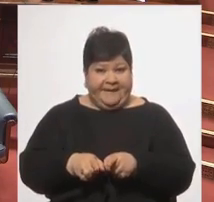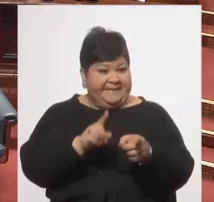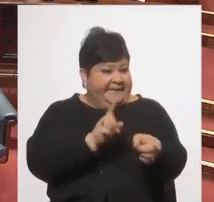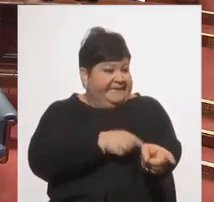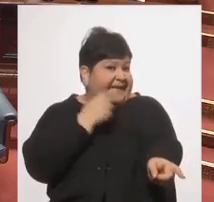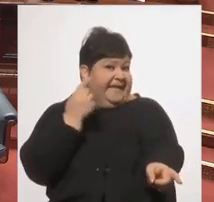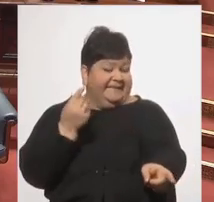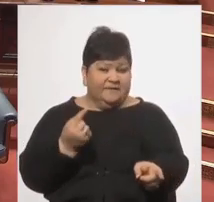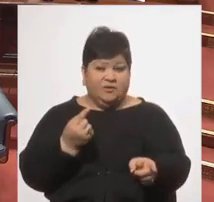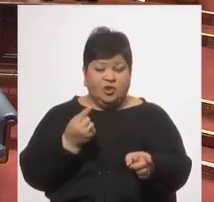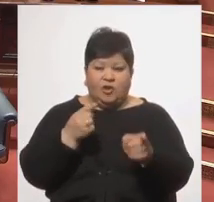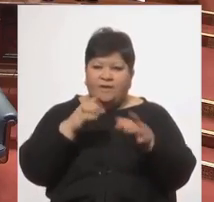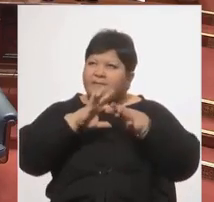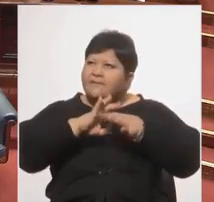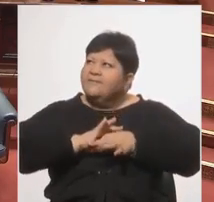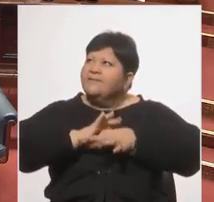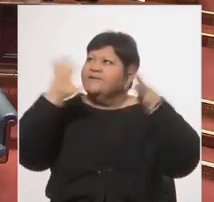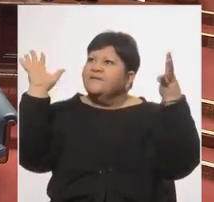libertarias,